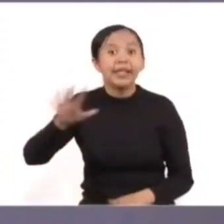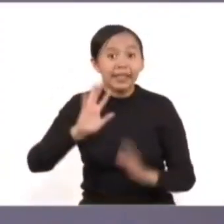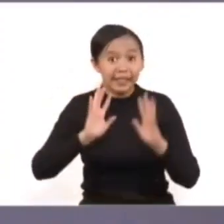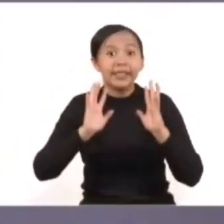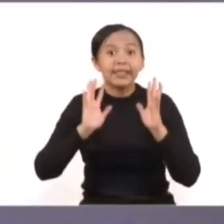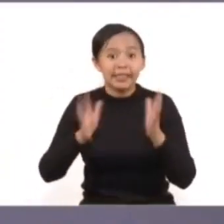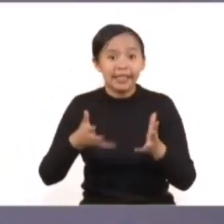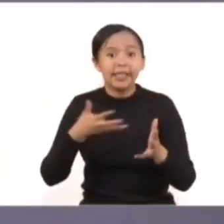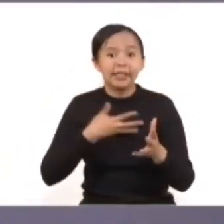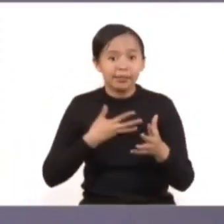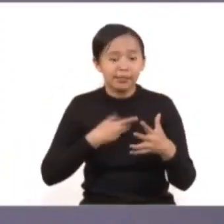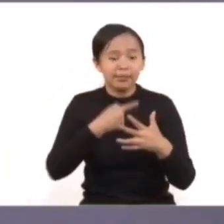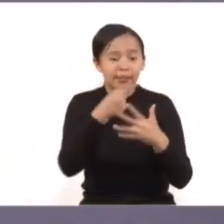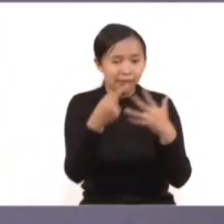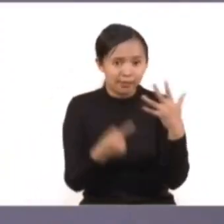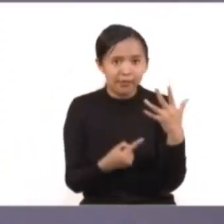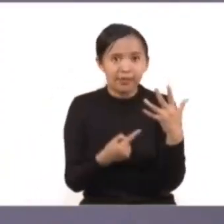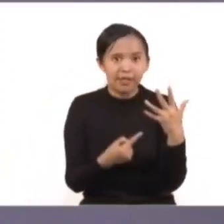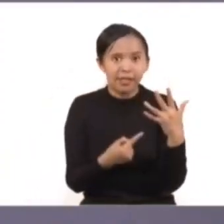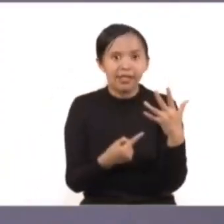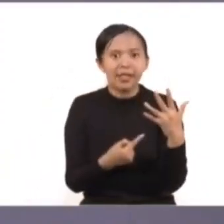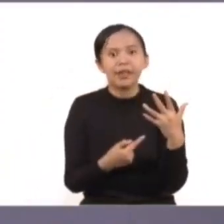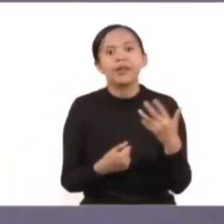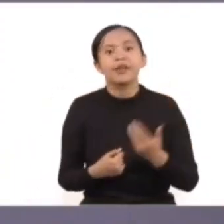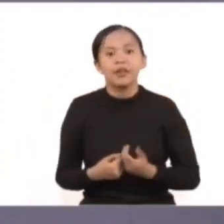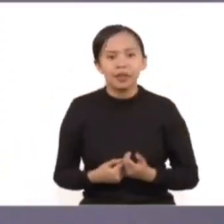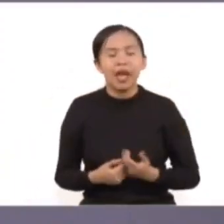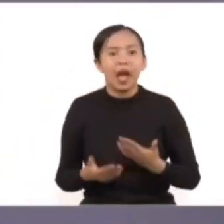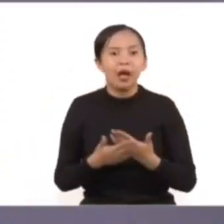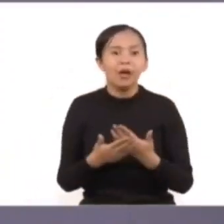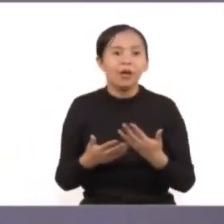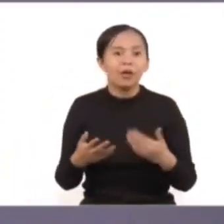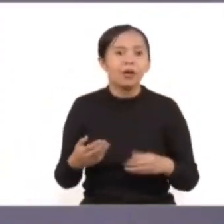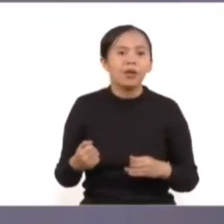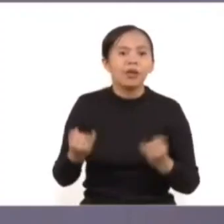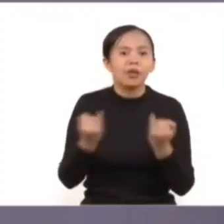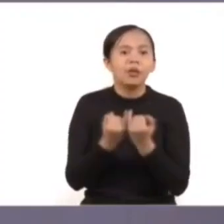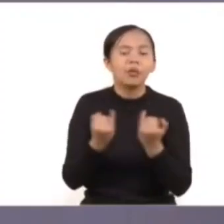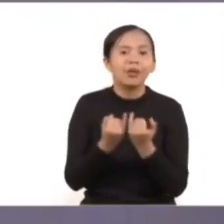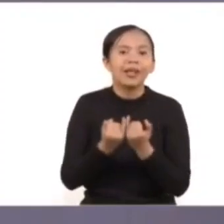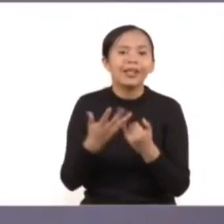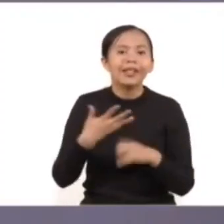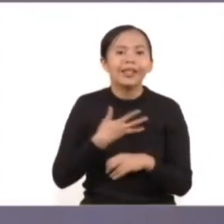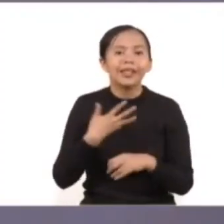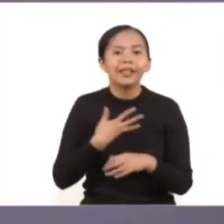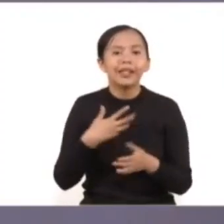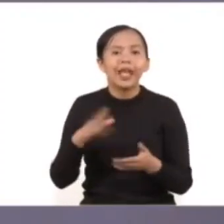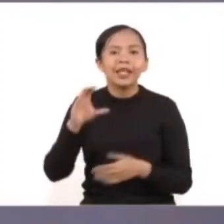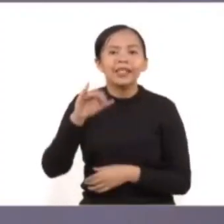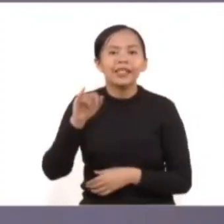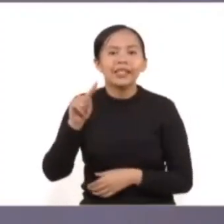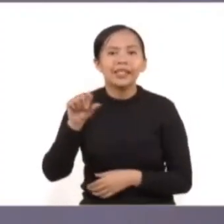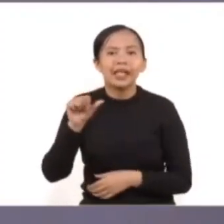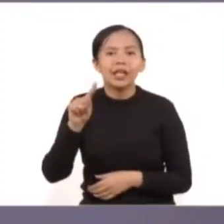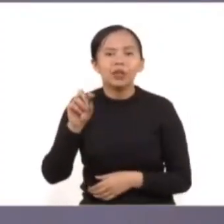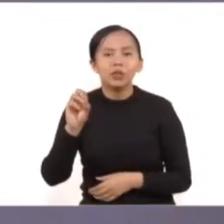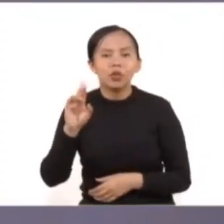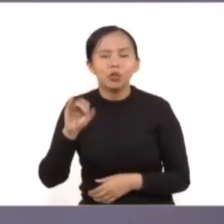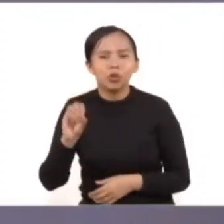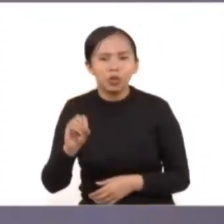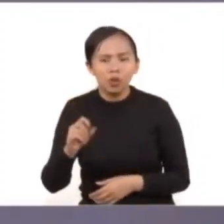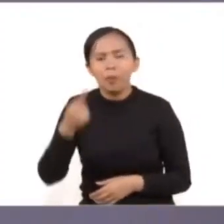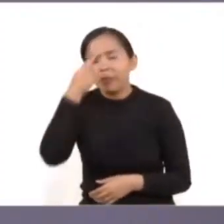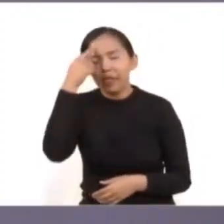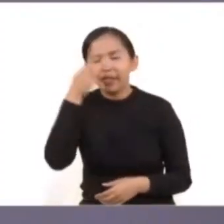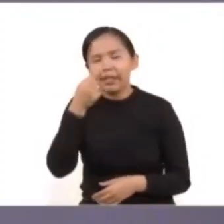cuenta con esta unidad de atención y con esta red de apoyo. Cuentan también con el citatorio para que podamos hablar con padres de